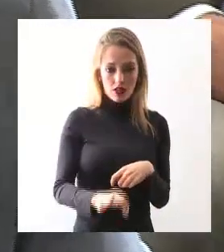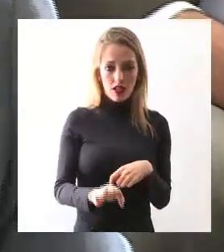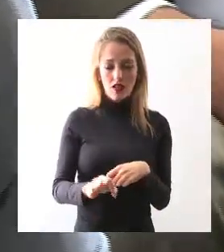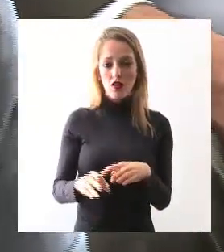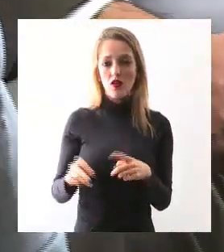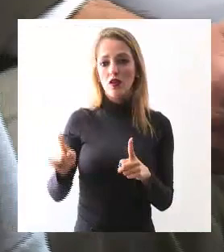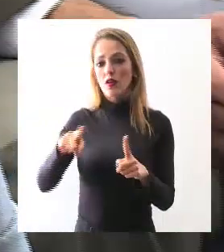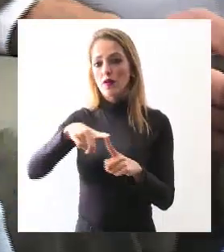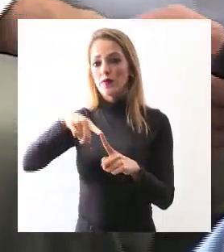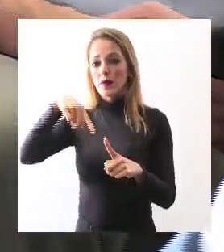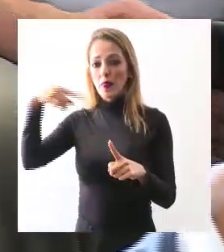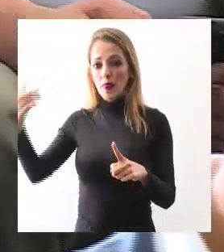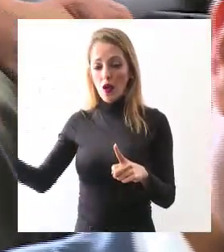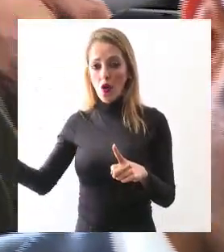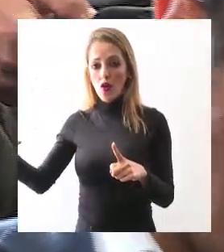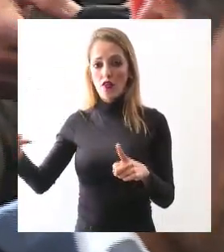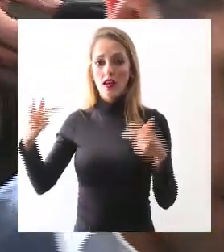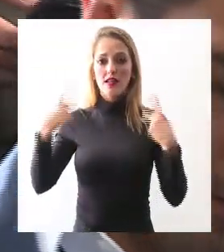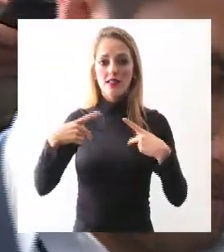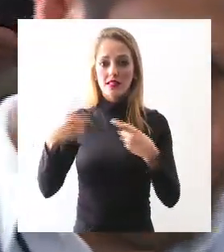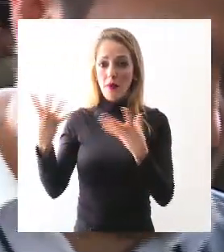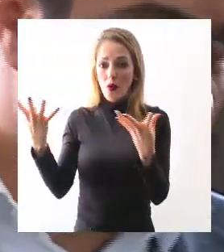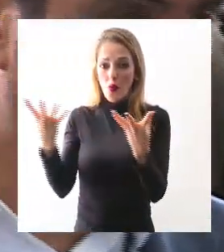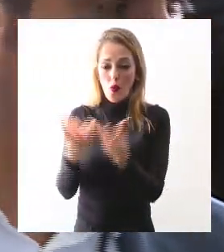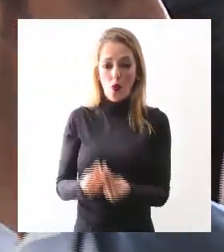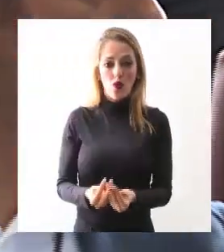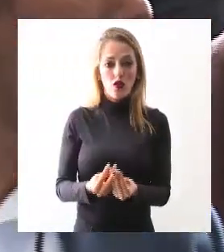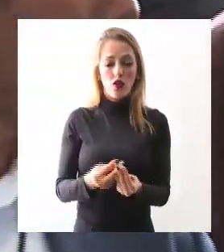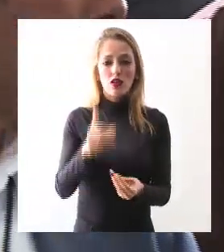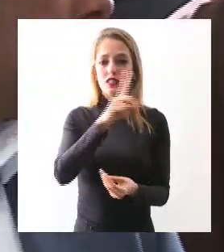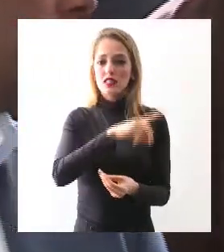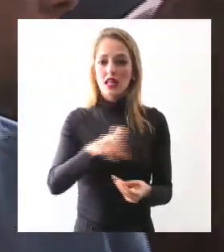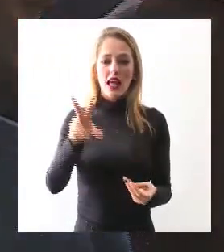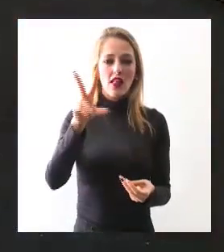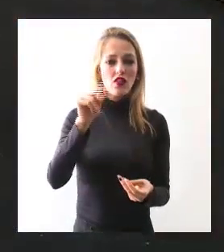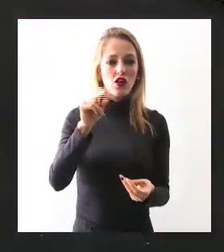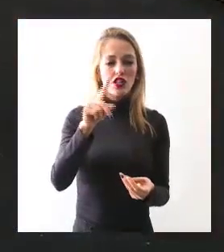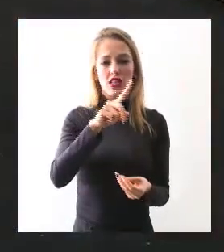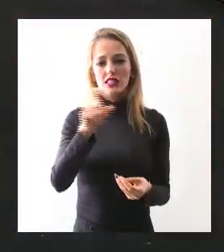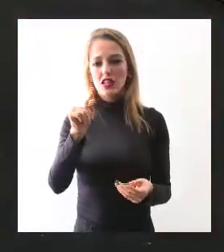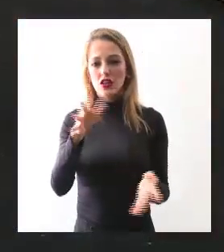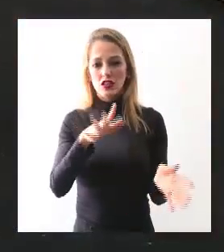de 160, 180 kilómetros. Muy bien, gracias.